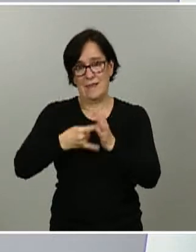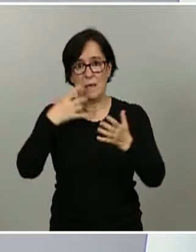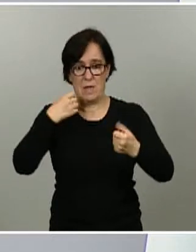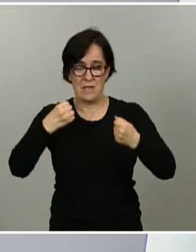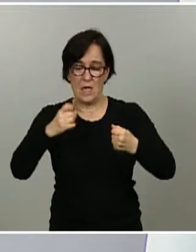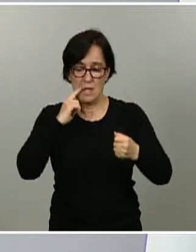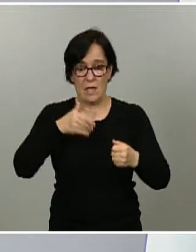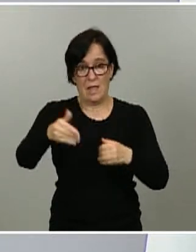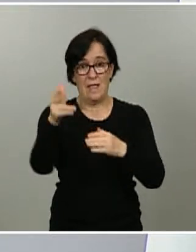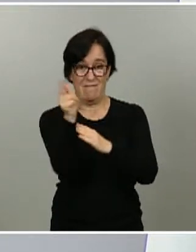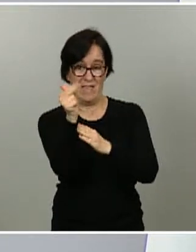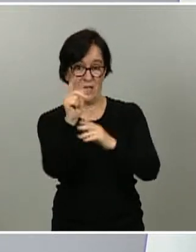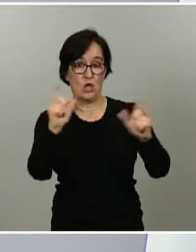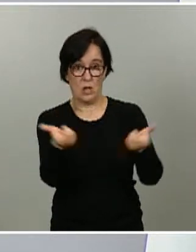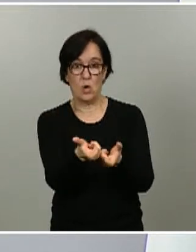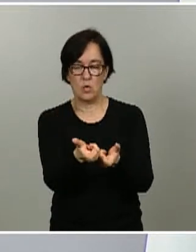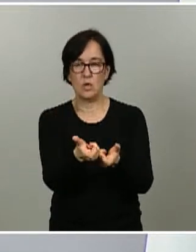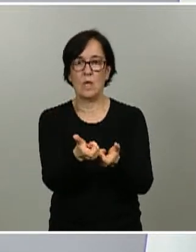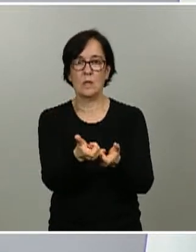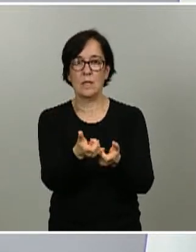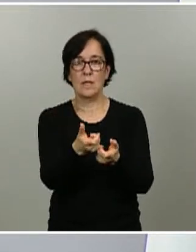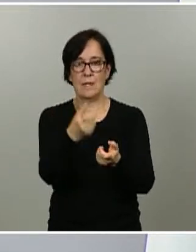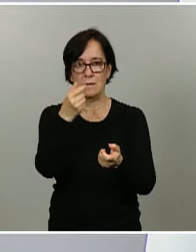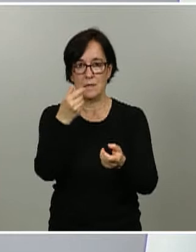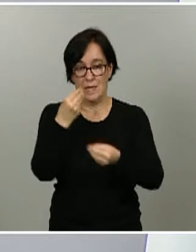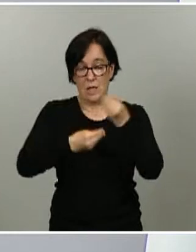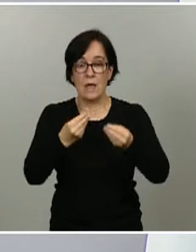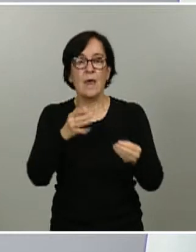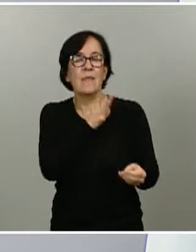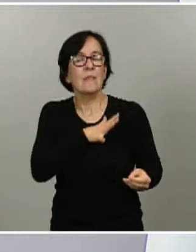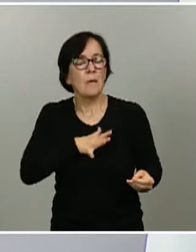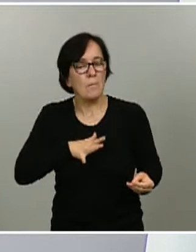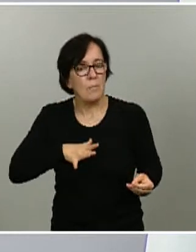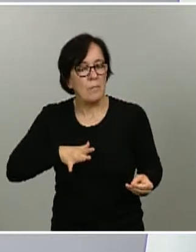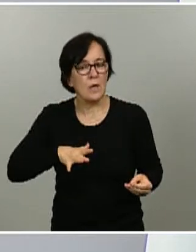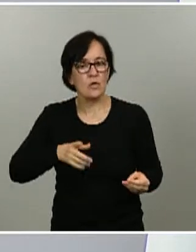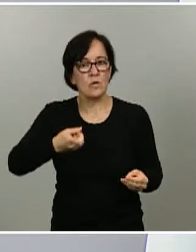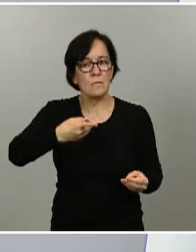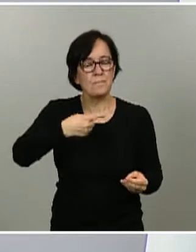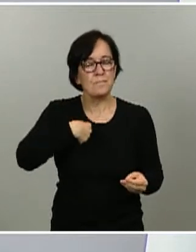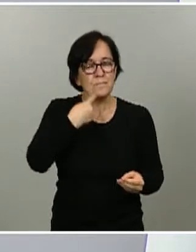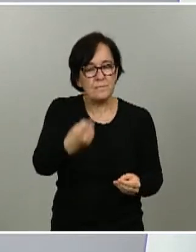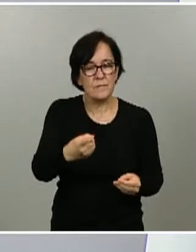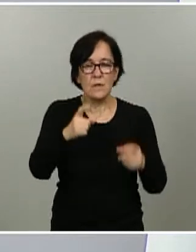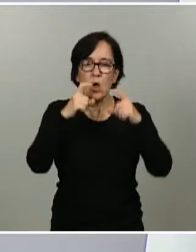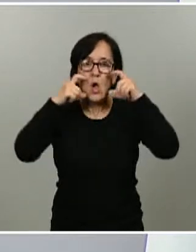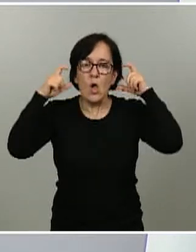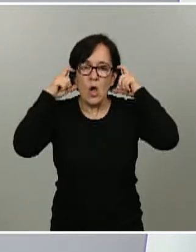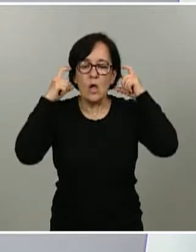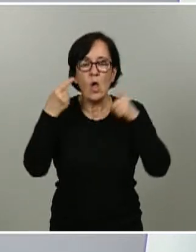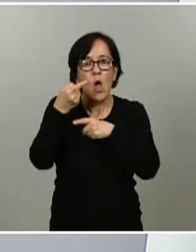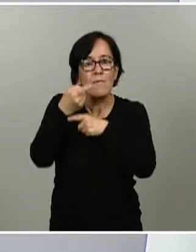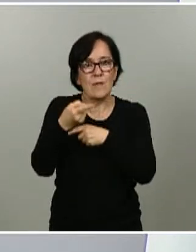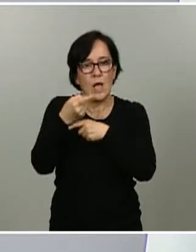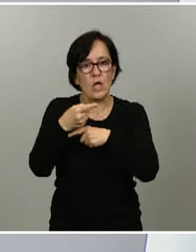reunión que también tenemos prevista. De momento, quiero recordar que la mascarilla es obligatoria en el transporte público